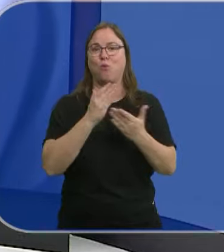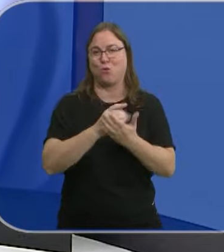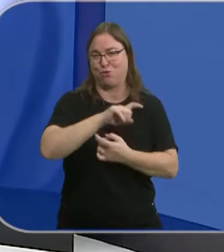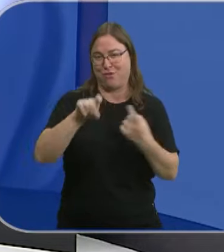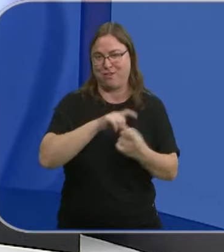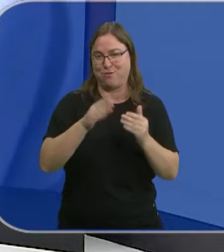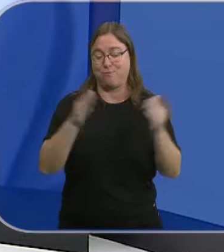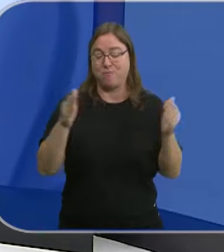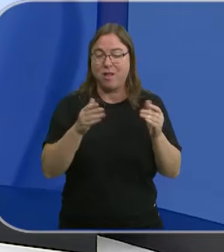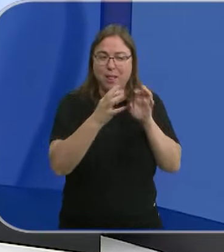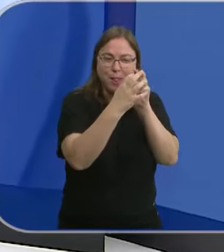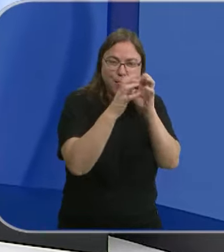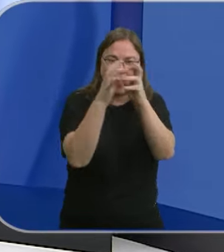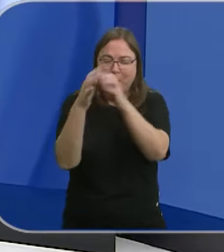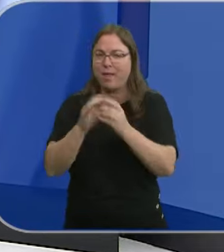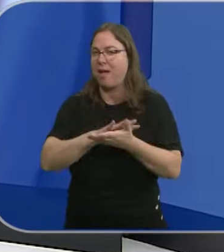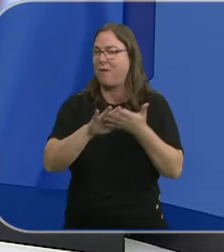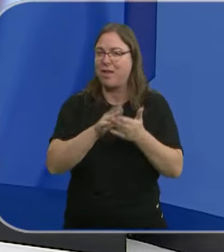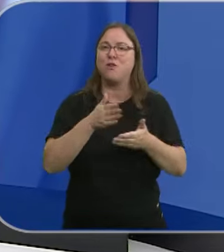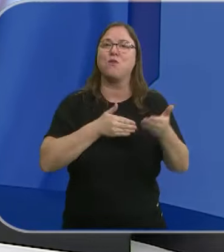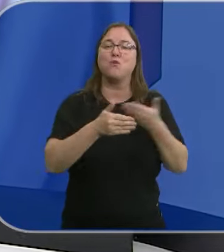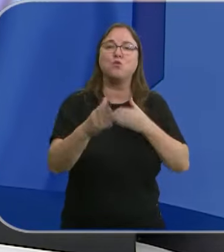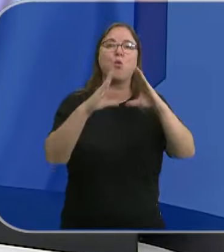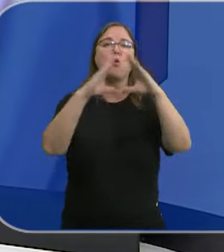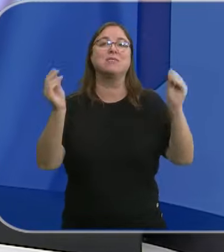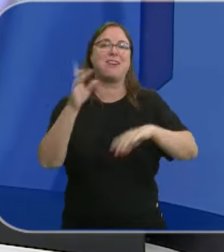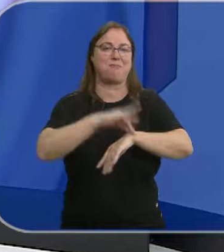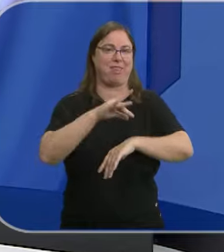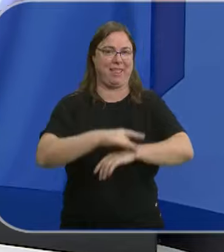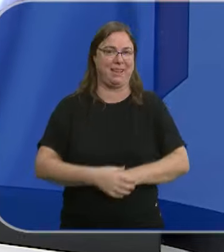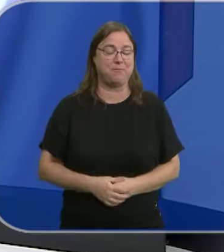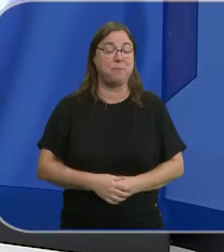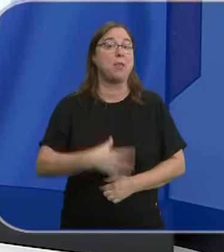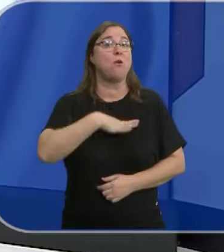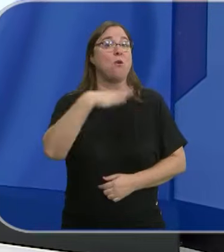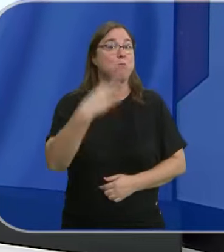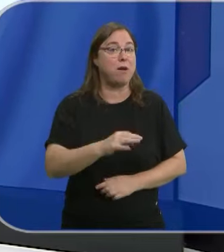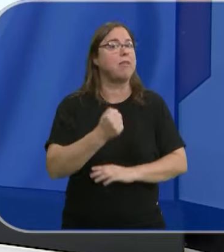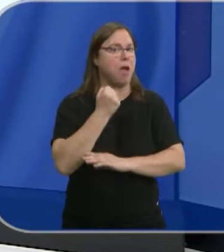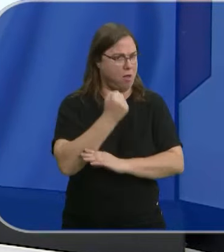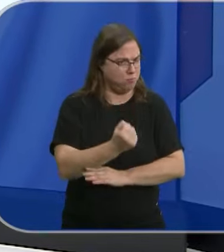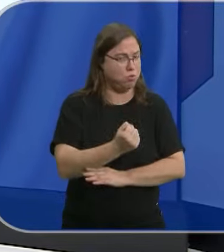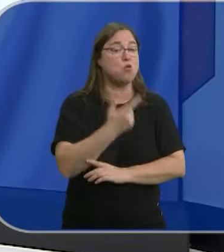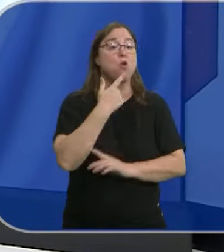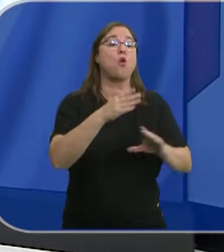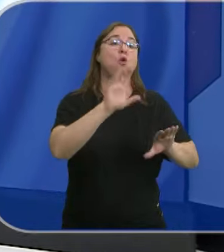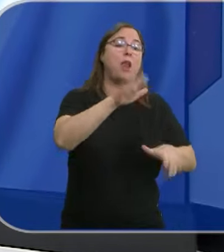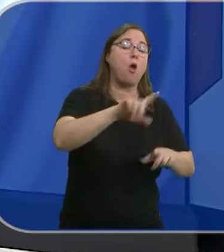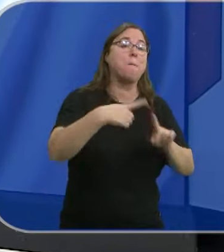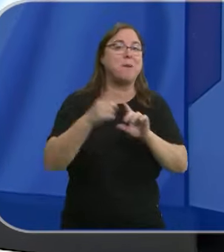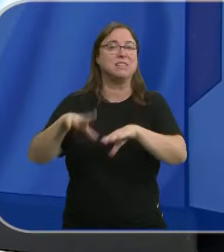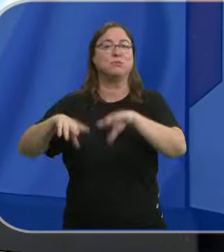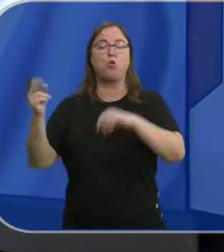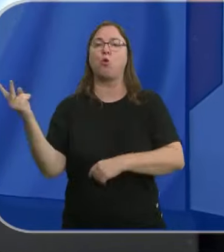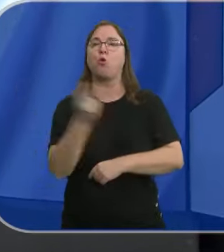curso académico y en los corrillos se ha hablado hoy mucho del futuro de las facultades de Medicina, de la posibilidad respaldada por la Junta de que Burgos y León